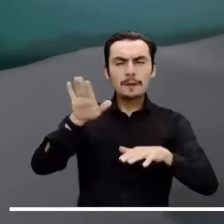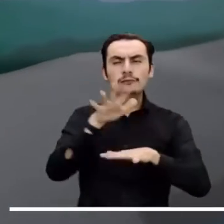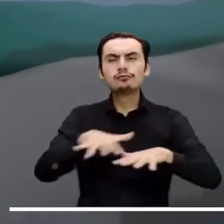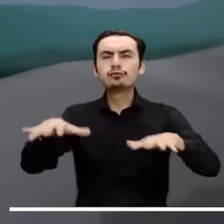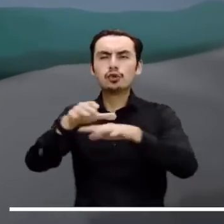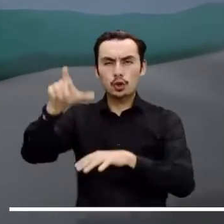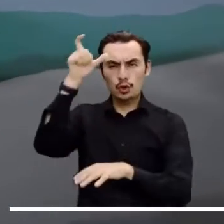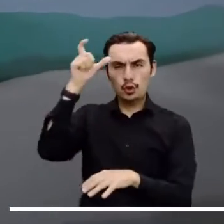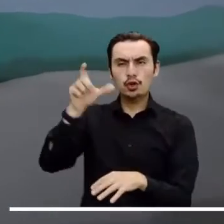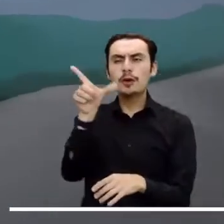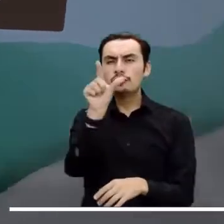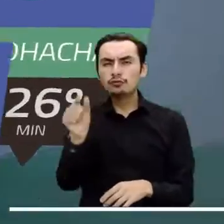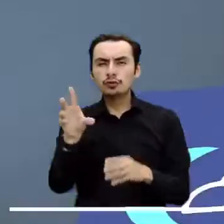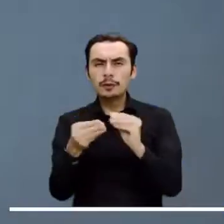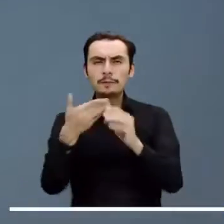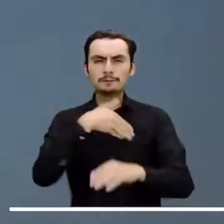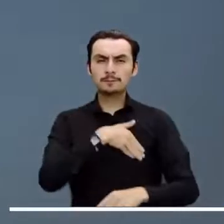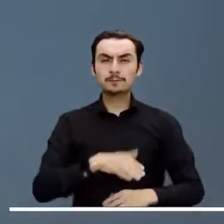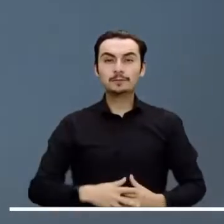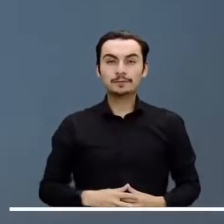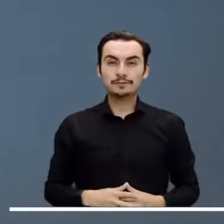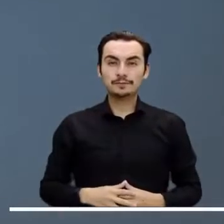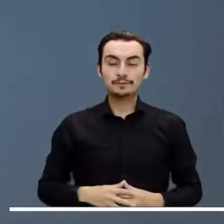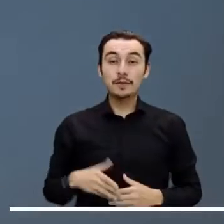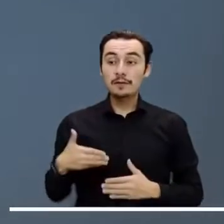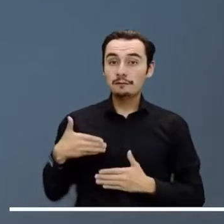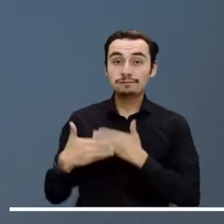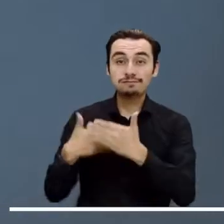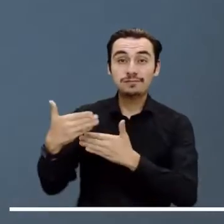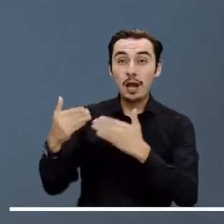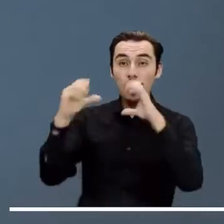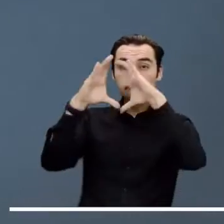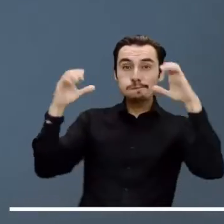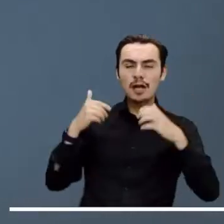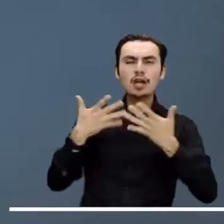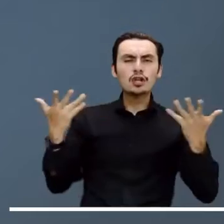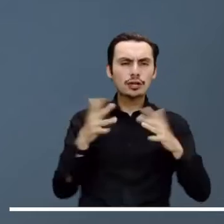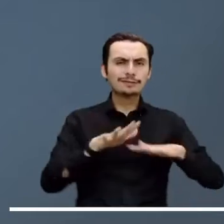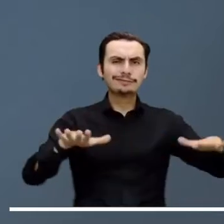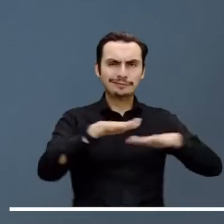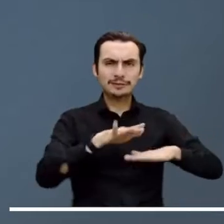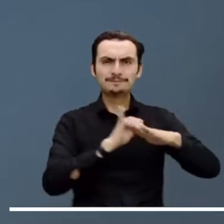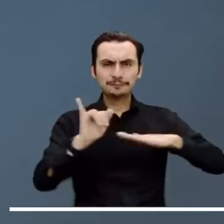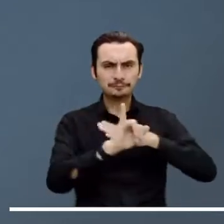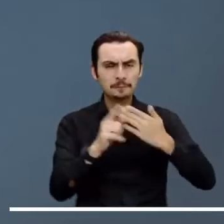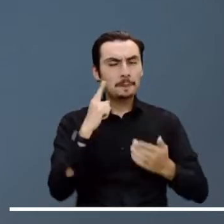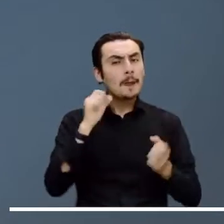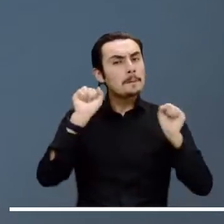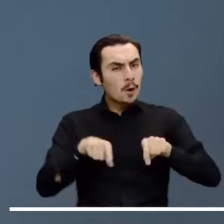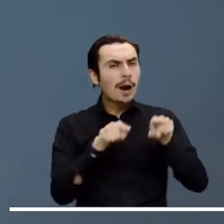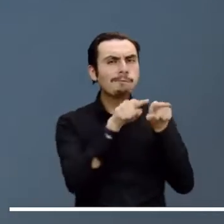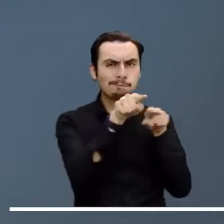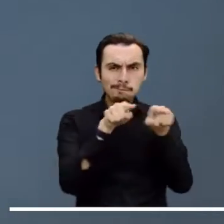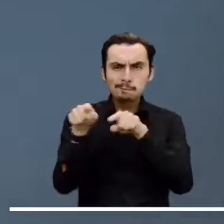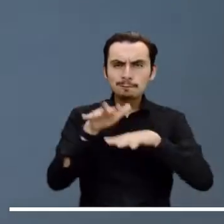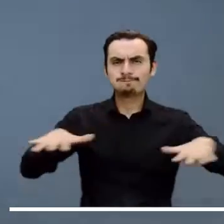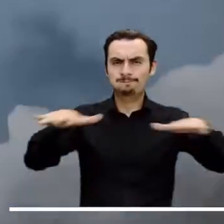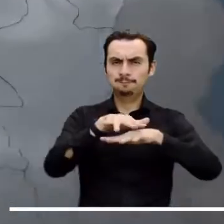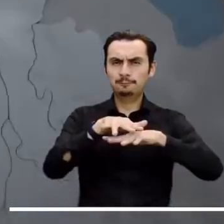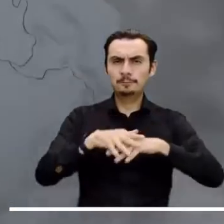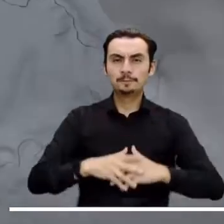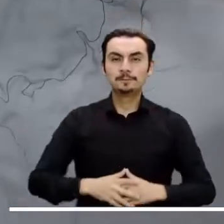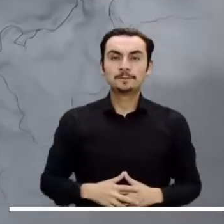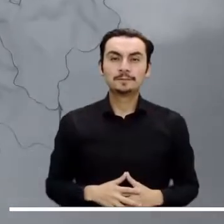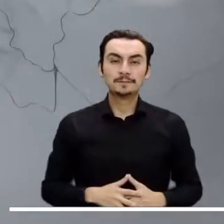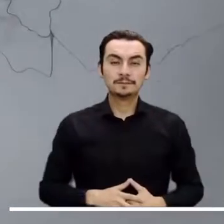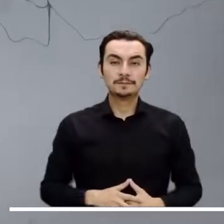en Córdoba, Sucre y Bolívar. La novosidad irá incrementando en el archipiélago, por lo que no se descartan lluvias en la isla